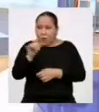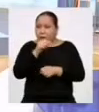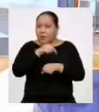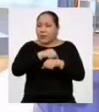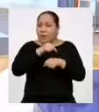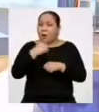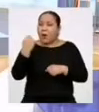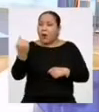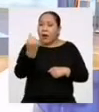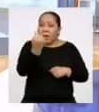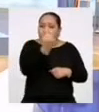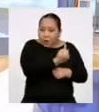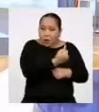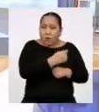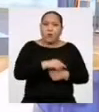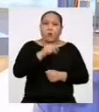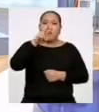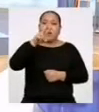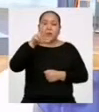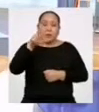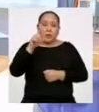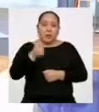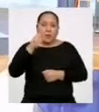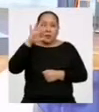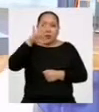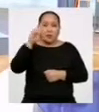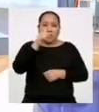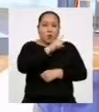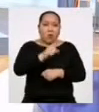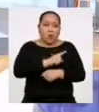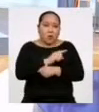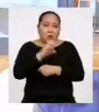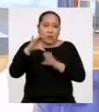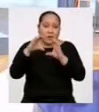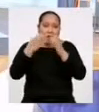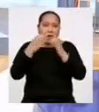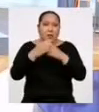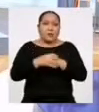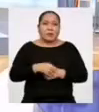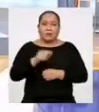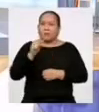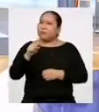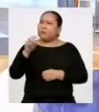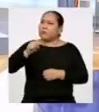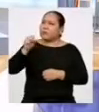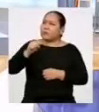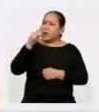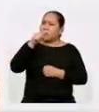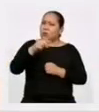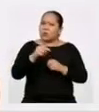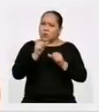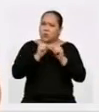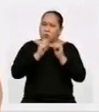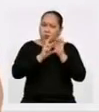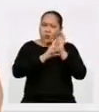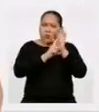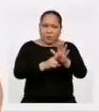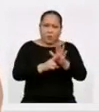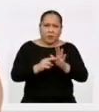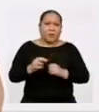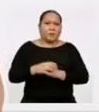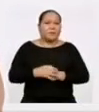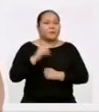cada uno habría hecho 23,5 horas de clase. Sí que es un valor representativo. Muy bien,